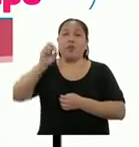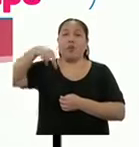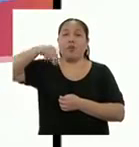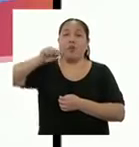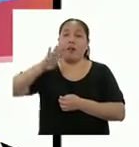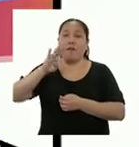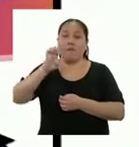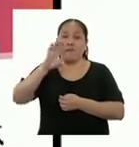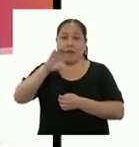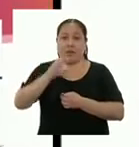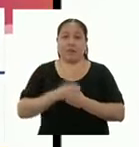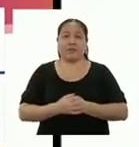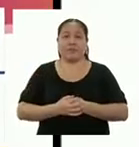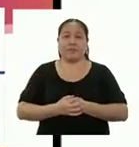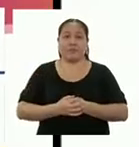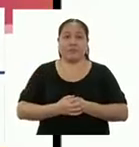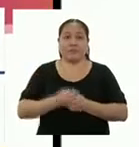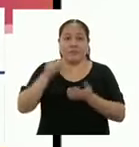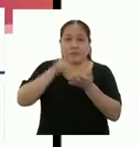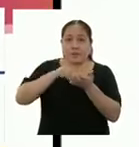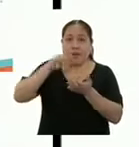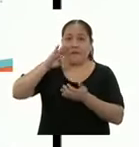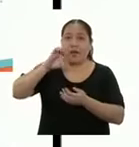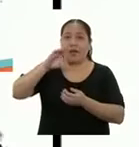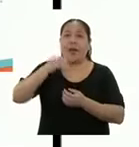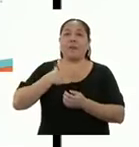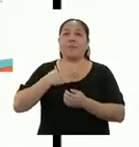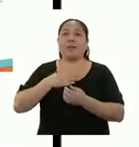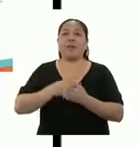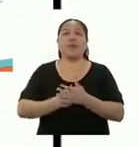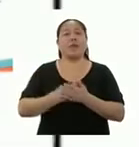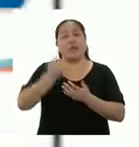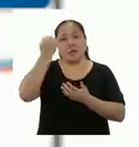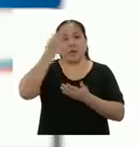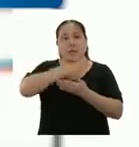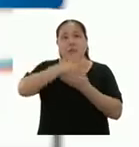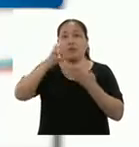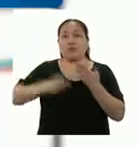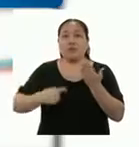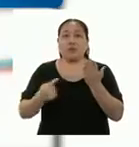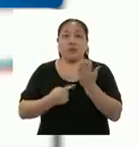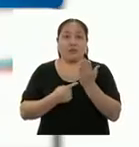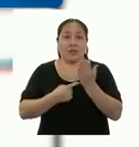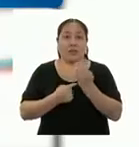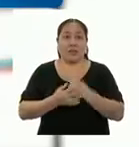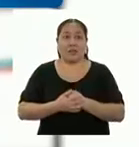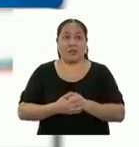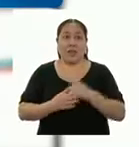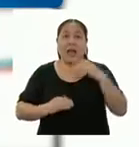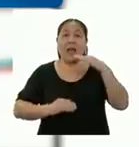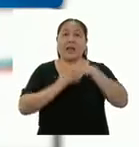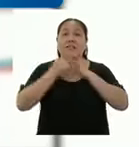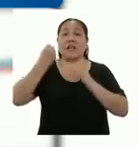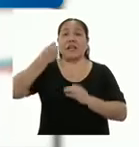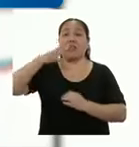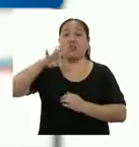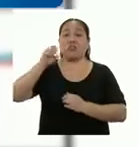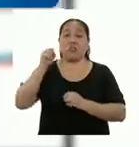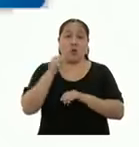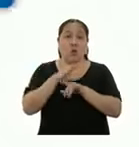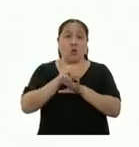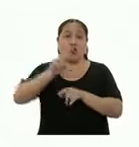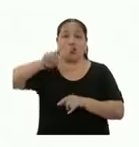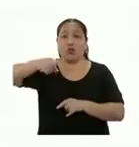.pe. Click Beca Mi Vocación Técnica. Constitución virtual hasta el 14 de julio del 2020.